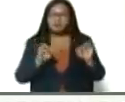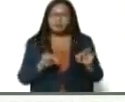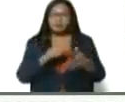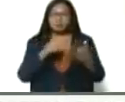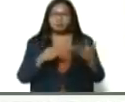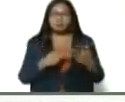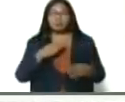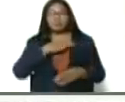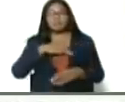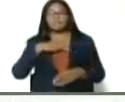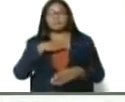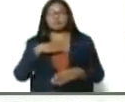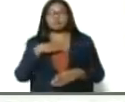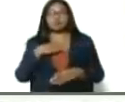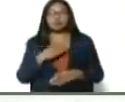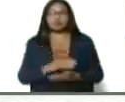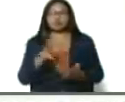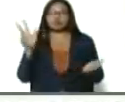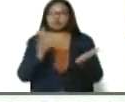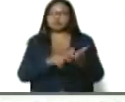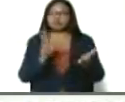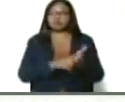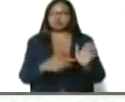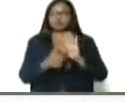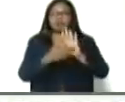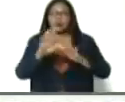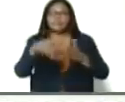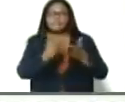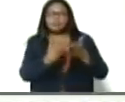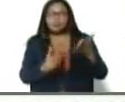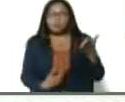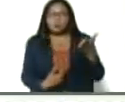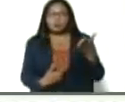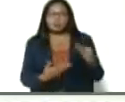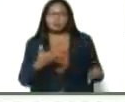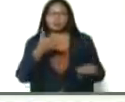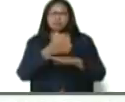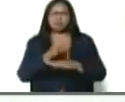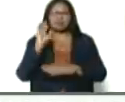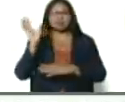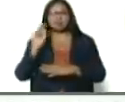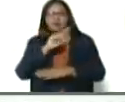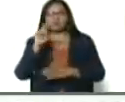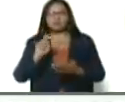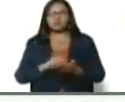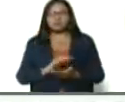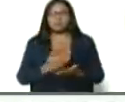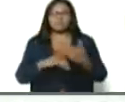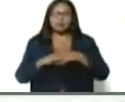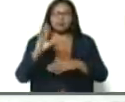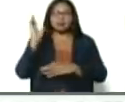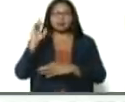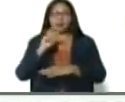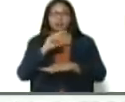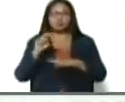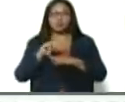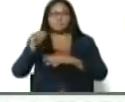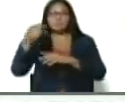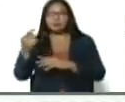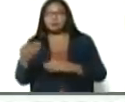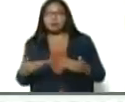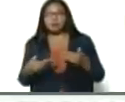agro-venezuela, aprobada la propuesta rumbo a la Asamblea Nacional. Cúmplase, váyase a la Asamblea tempranito mañana